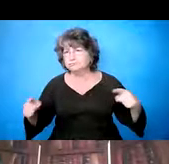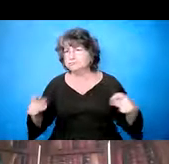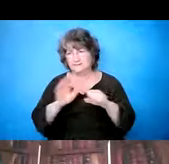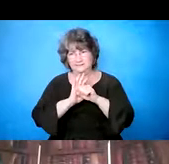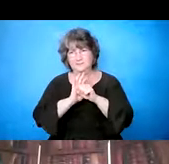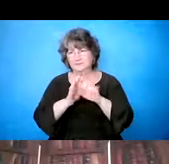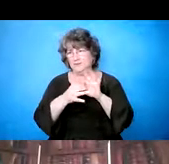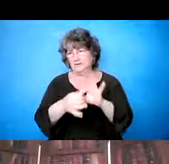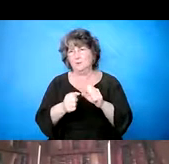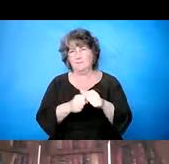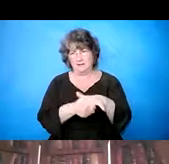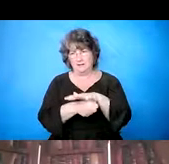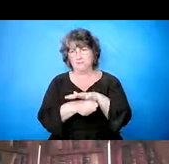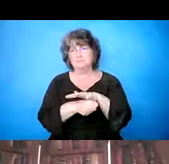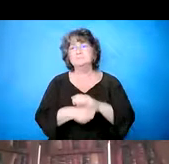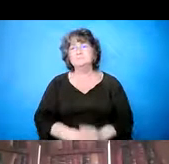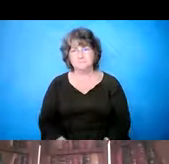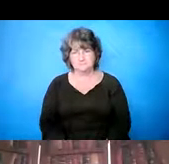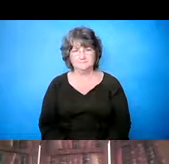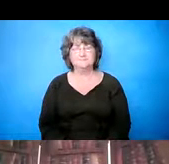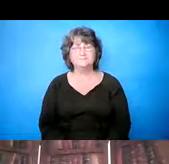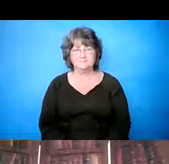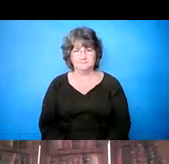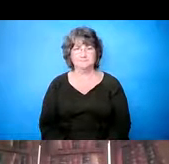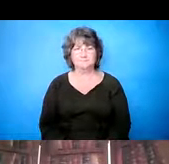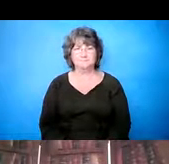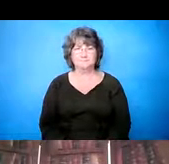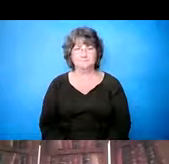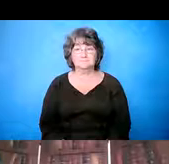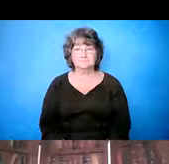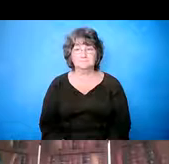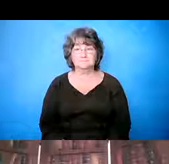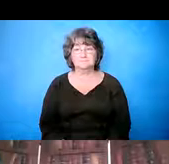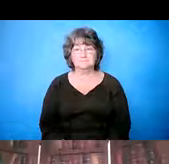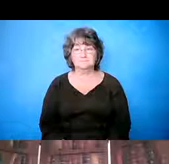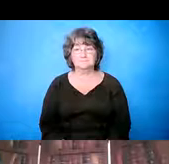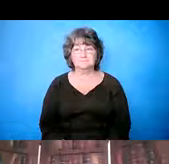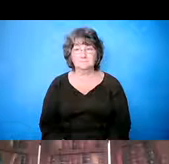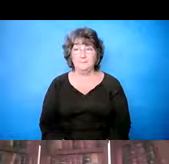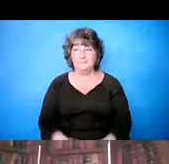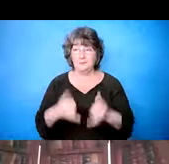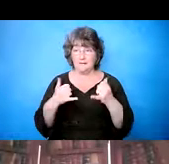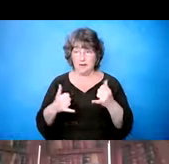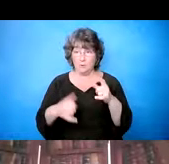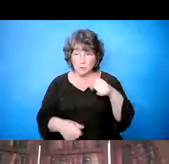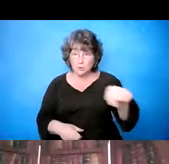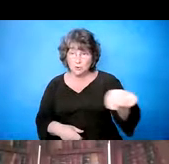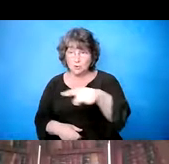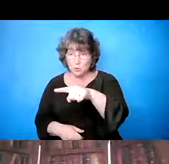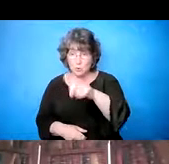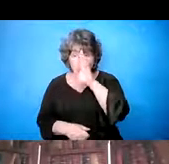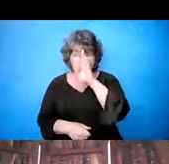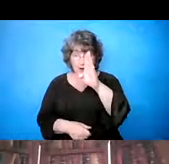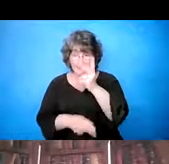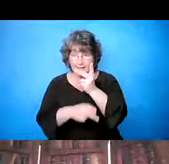los síntomas. Eh, la próxima diapositiva, por favor. Ustedes como, como un proveedor